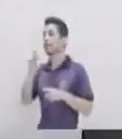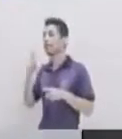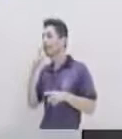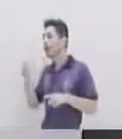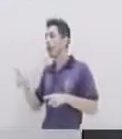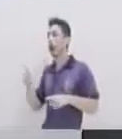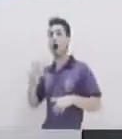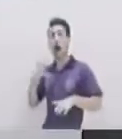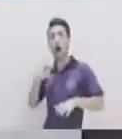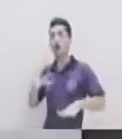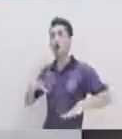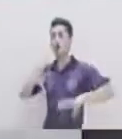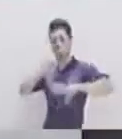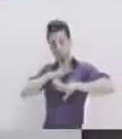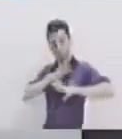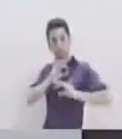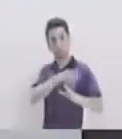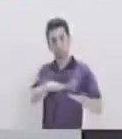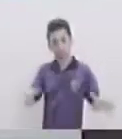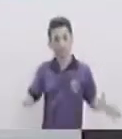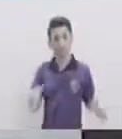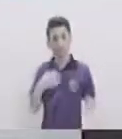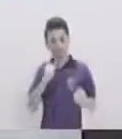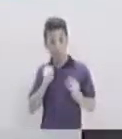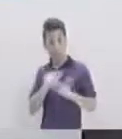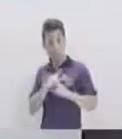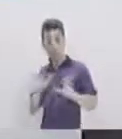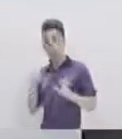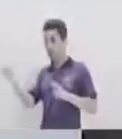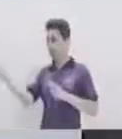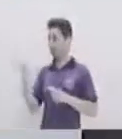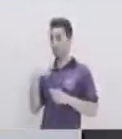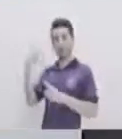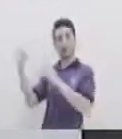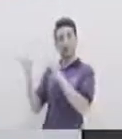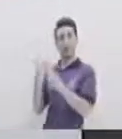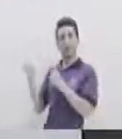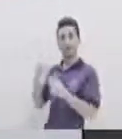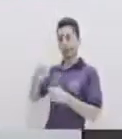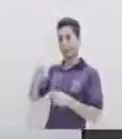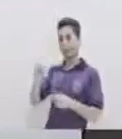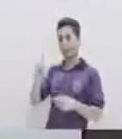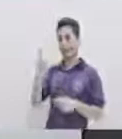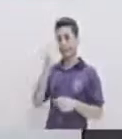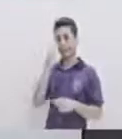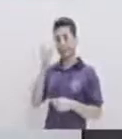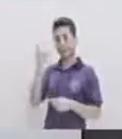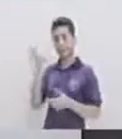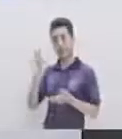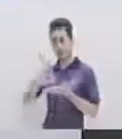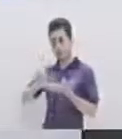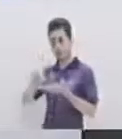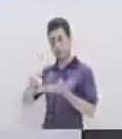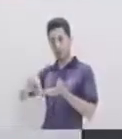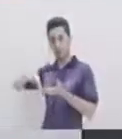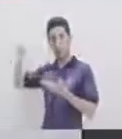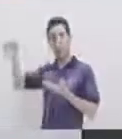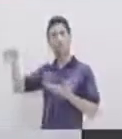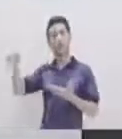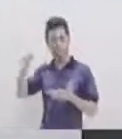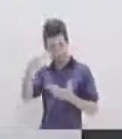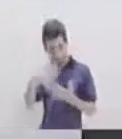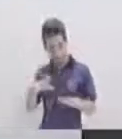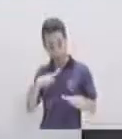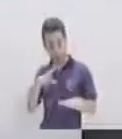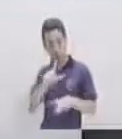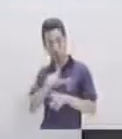Una existencia suficiente Es decir ¿Estamos listos Para aceptar pedidos? Es una pregunta Muy importante Que tenemos